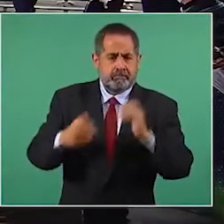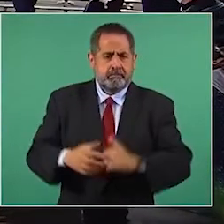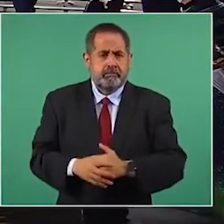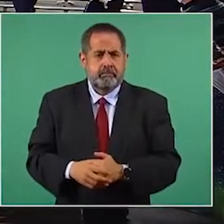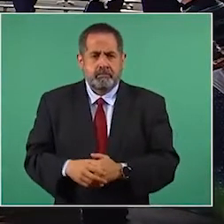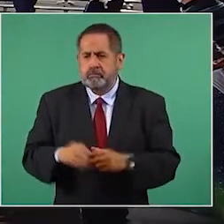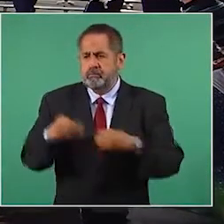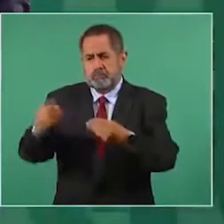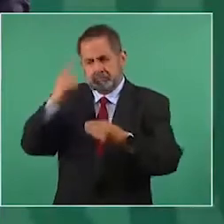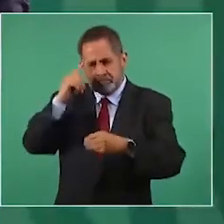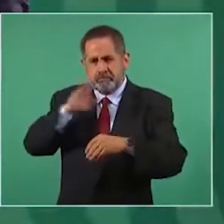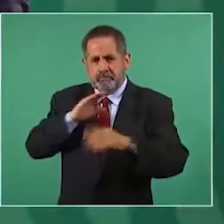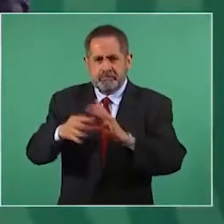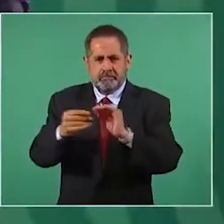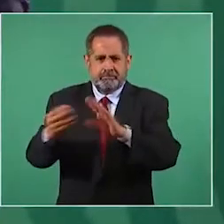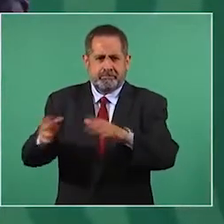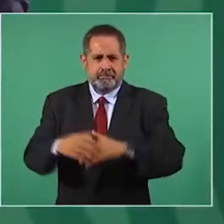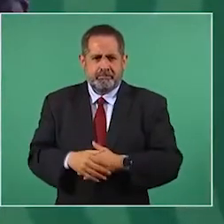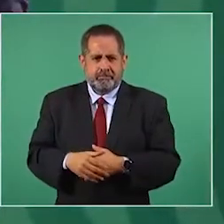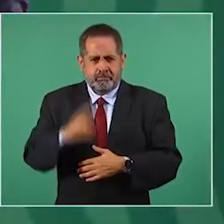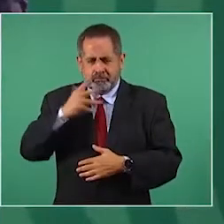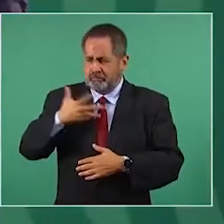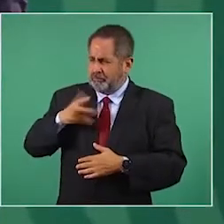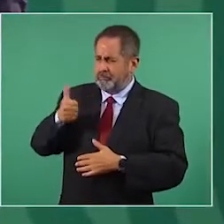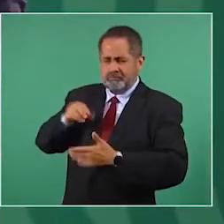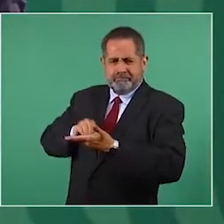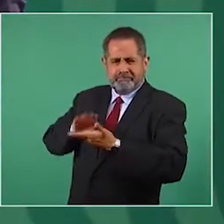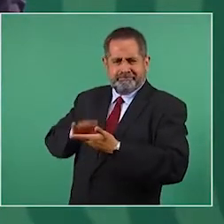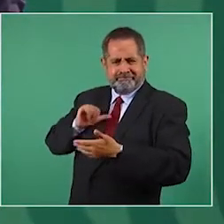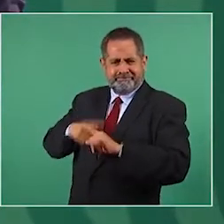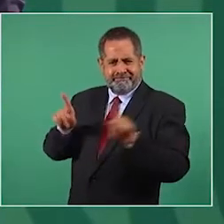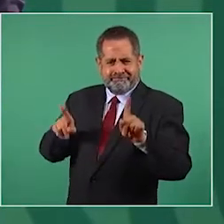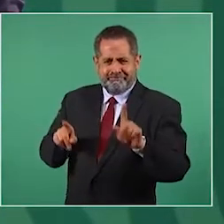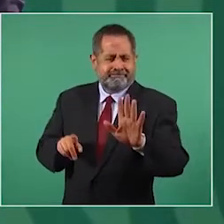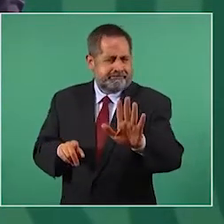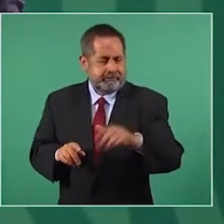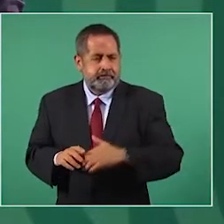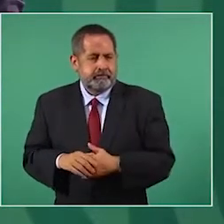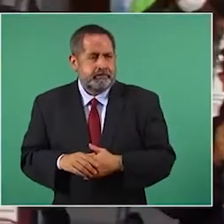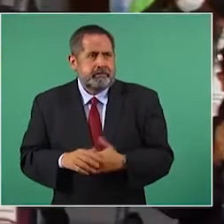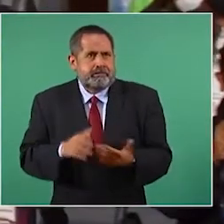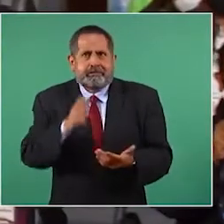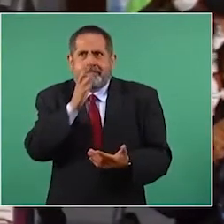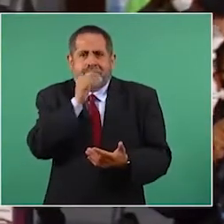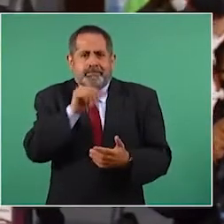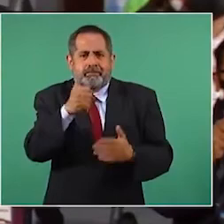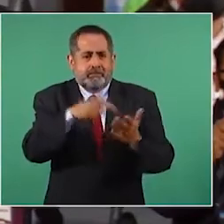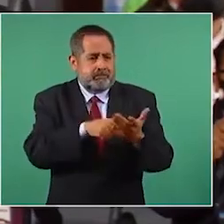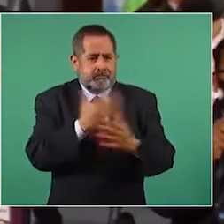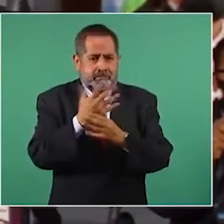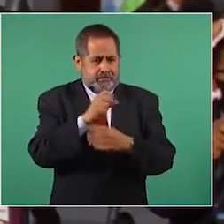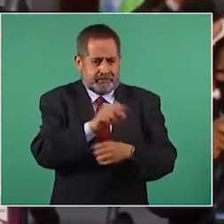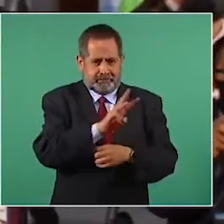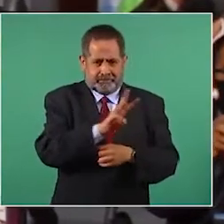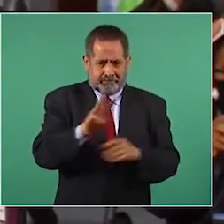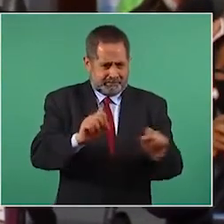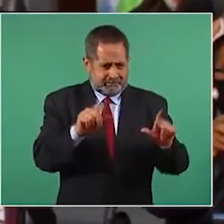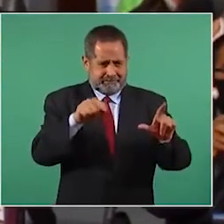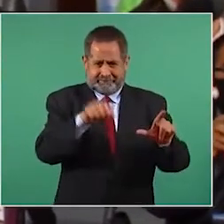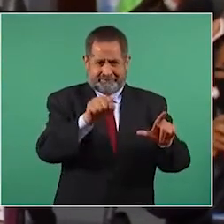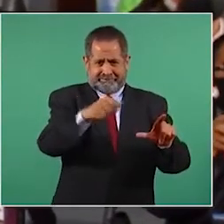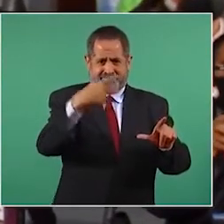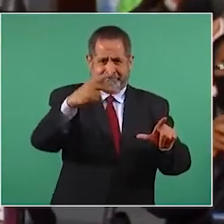te dieron mal las cifras. No, no, no. Yo tengo otros datos. Por eso, pero es que no me puede haber otros datos porque salieron de la página de su gobierno,